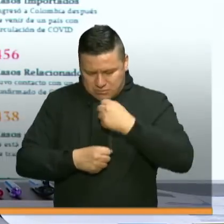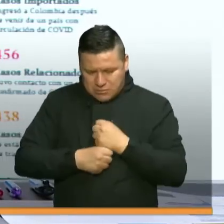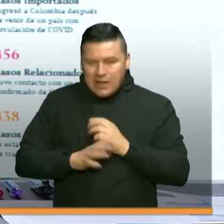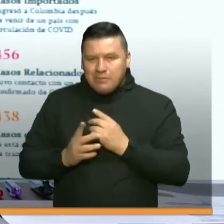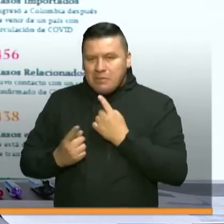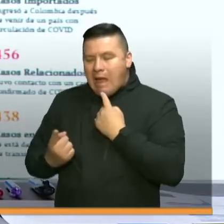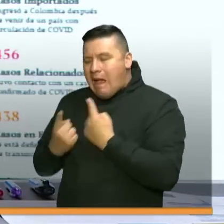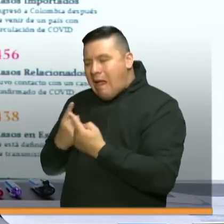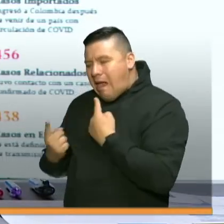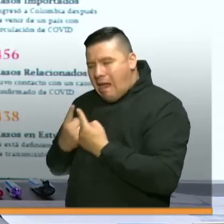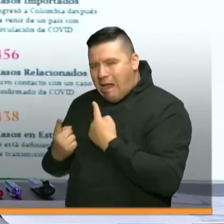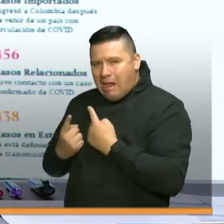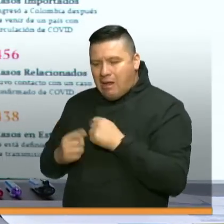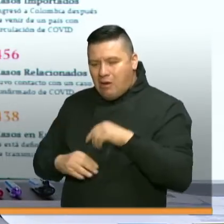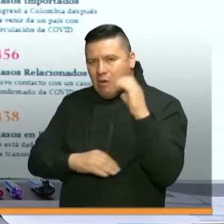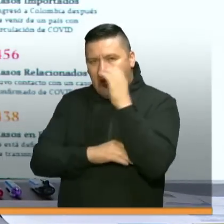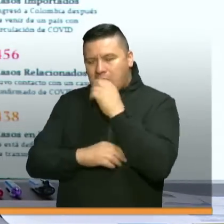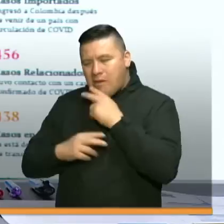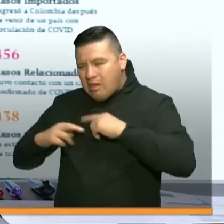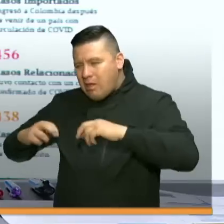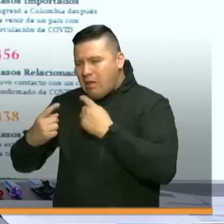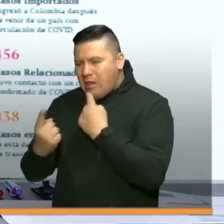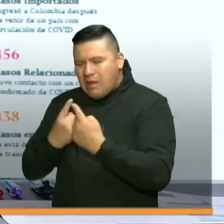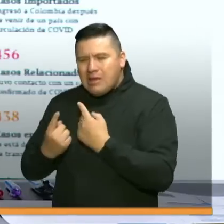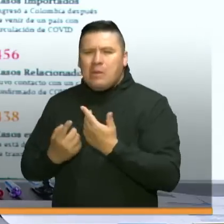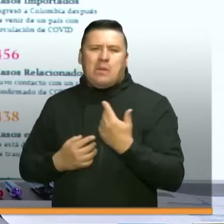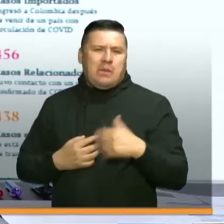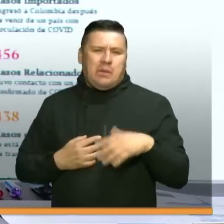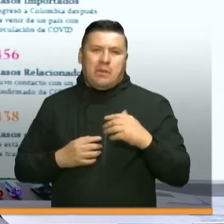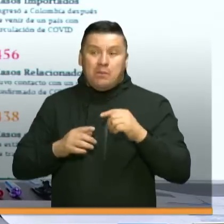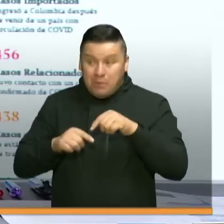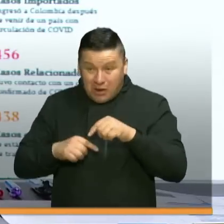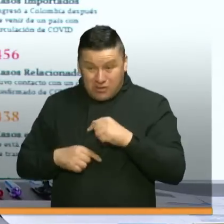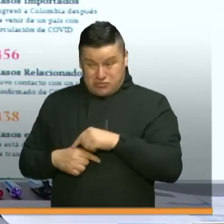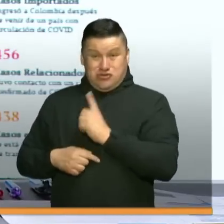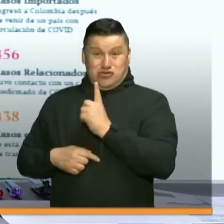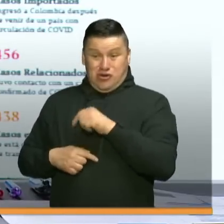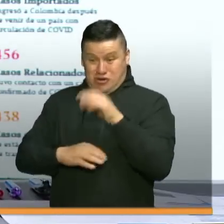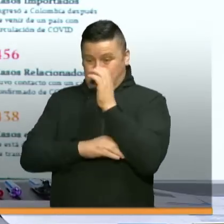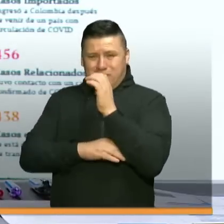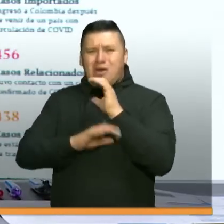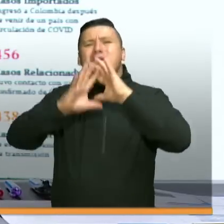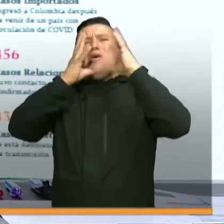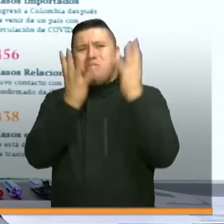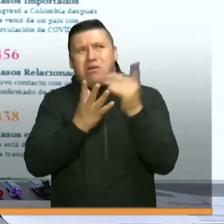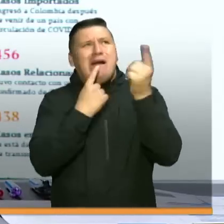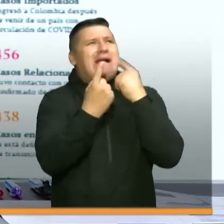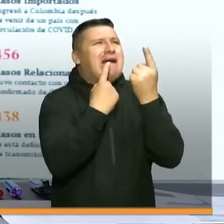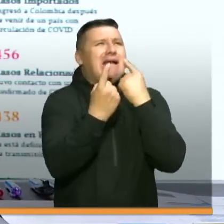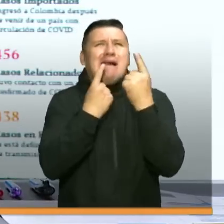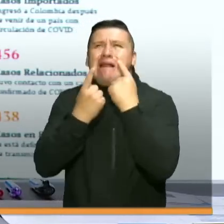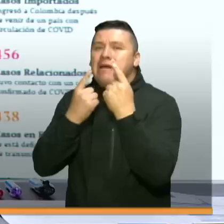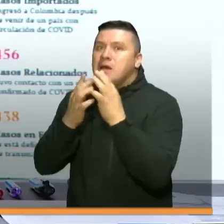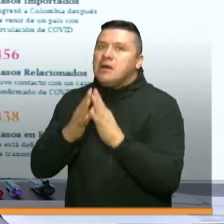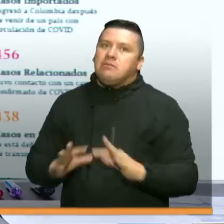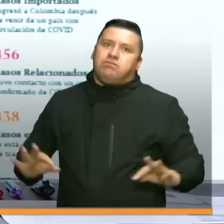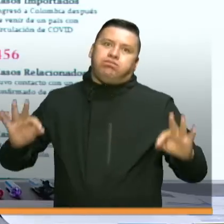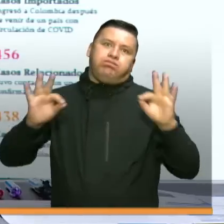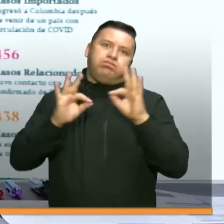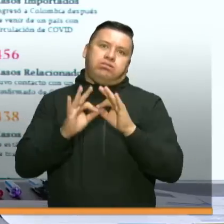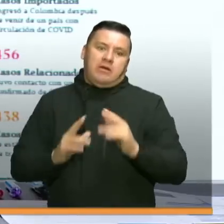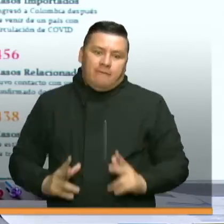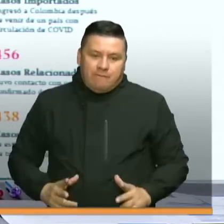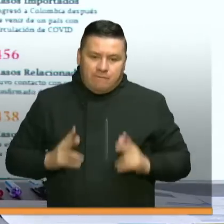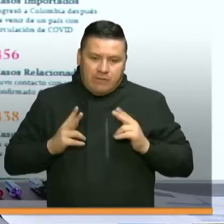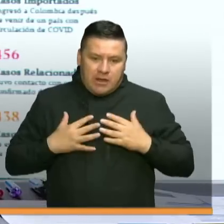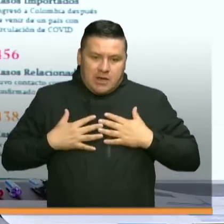conversación que esté teniendo lugar en Colombia, esta es una conversación mundial, porque así como es importante y es prioritario la protección de